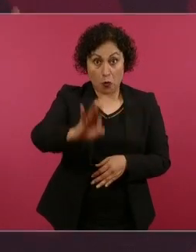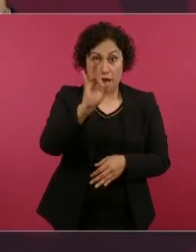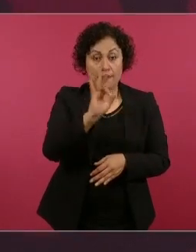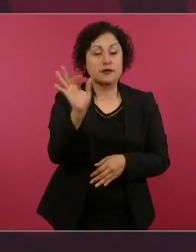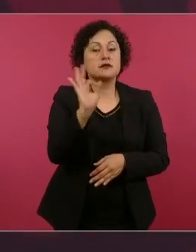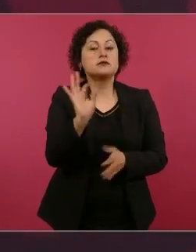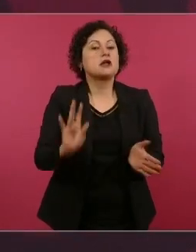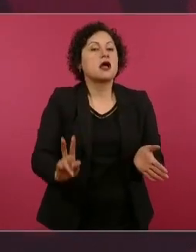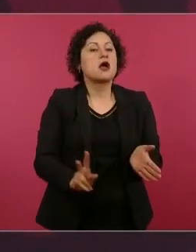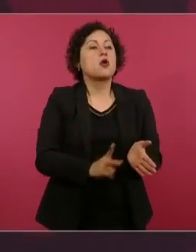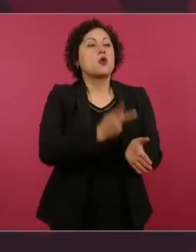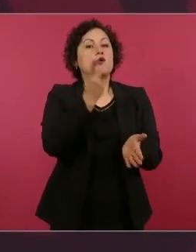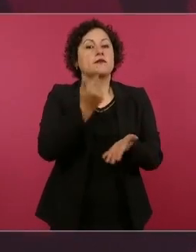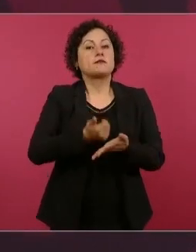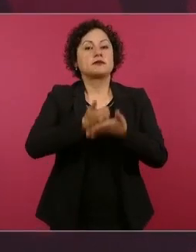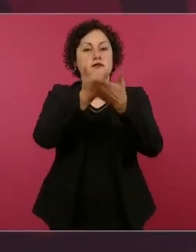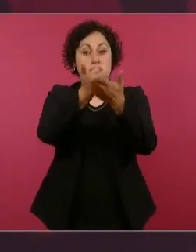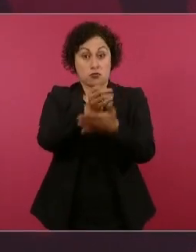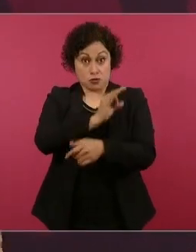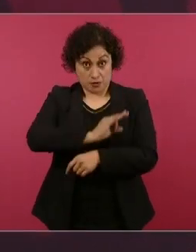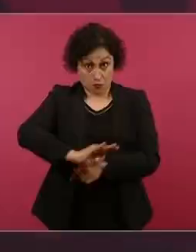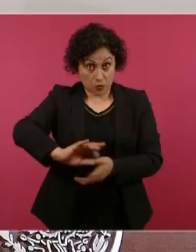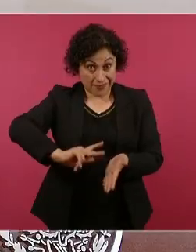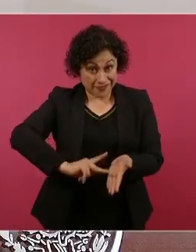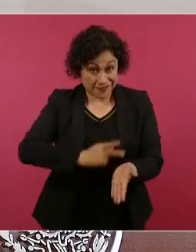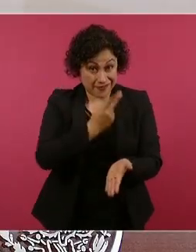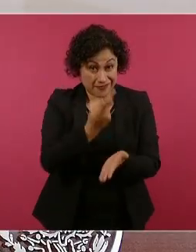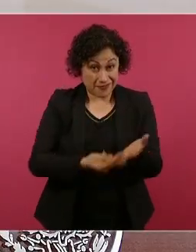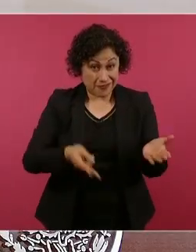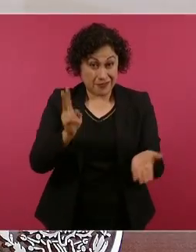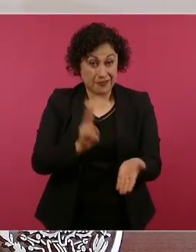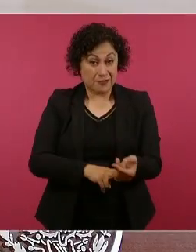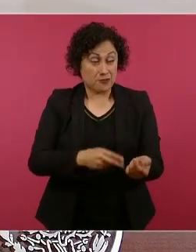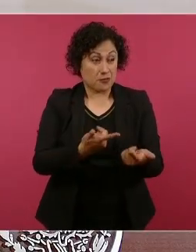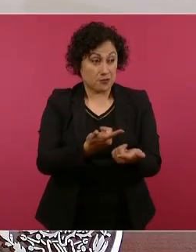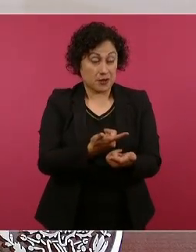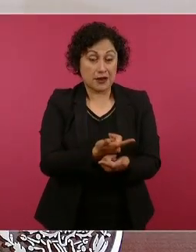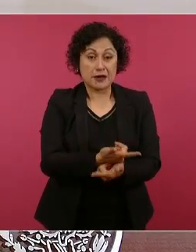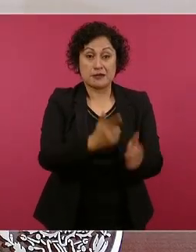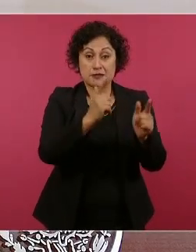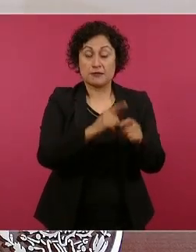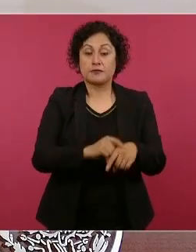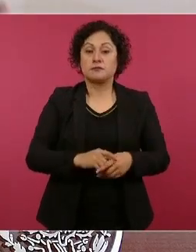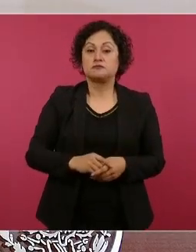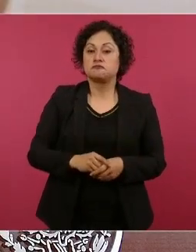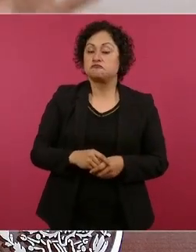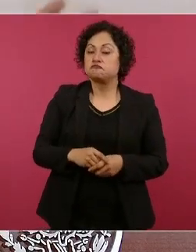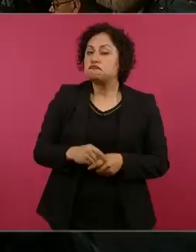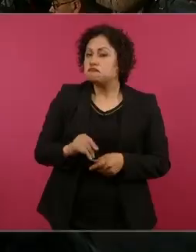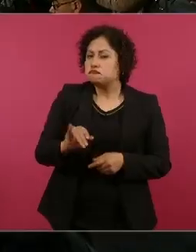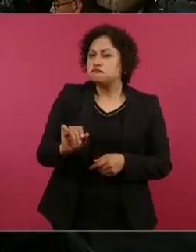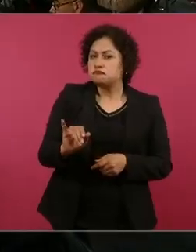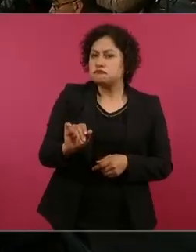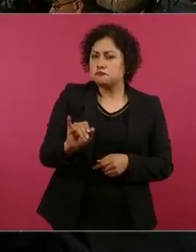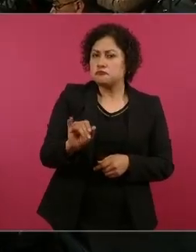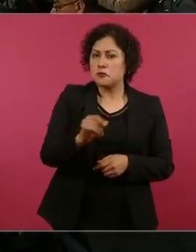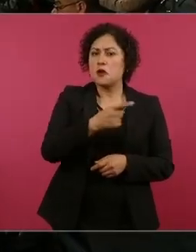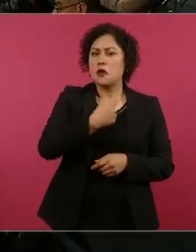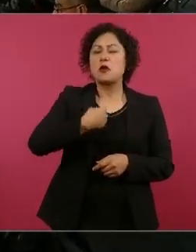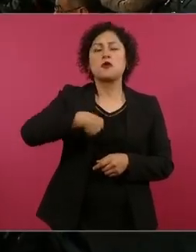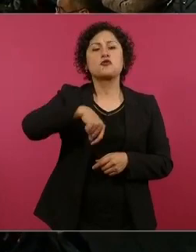Nos importa mucho saber dónde están los jóvenes, eso es lo que más nos importa.